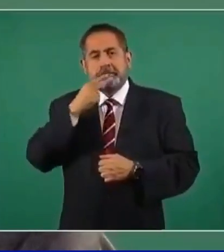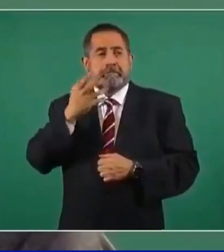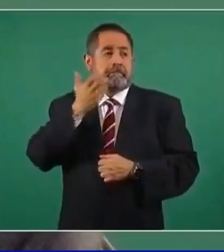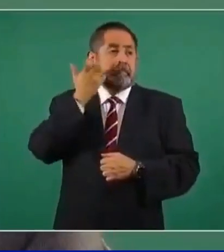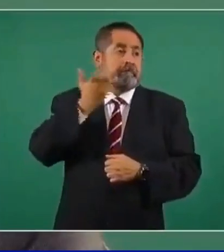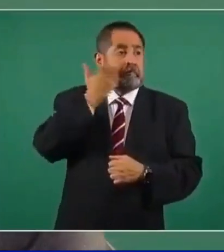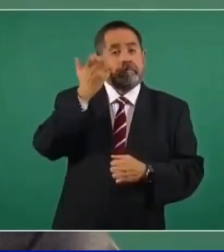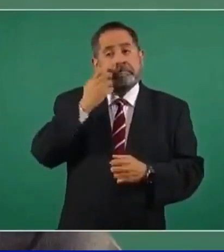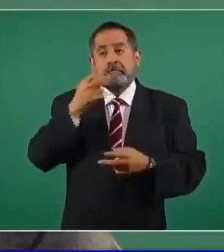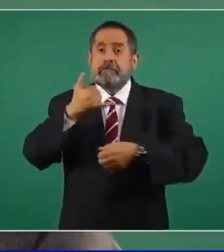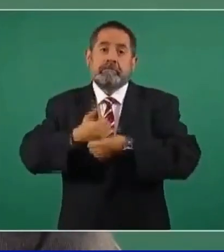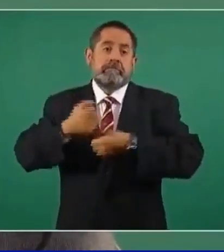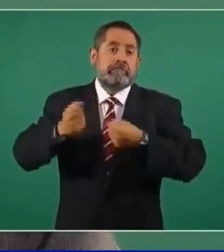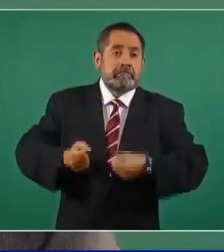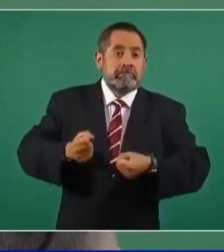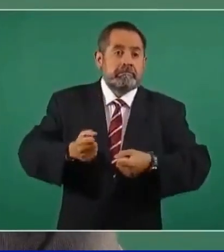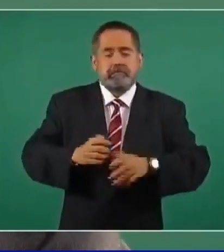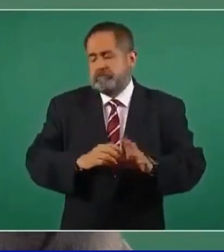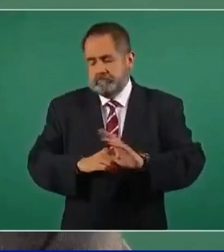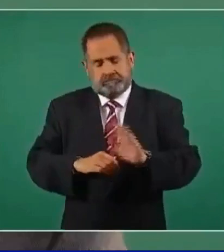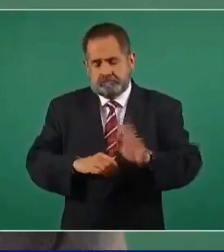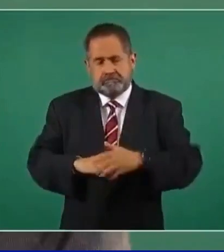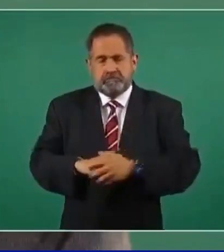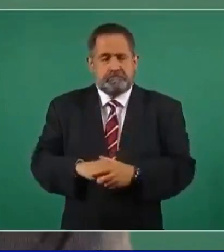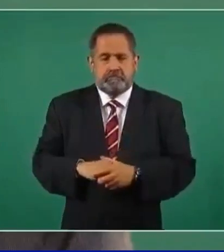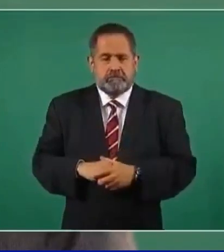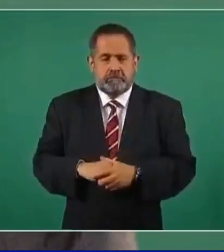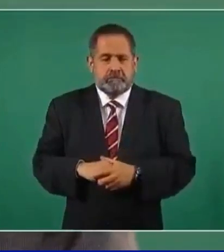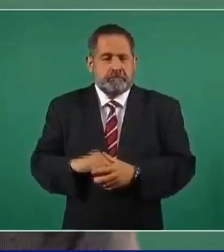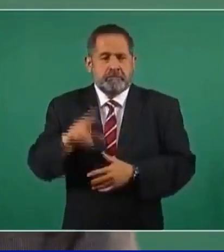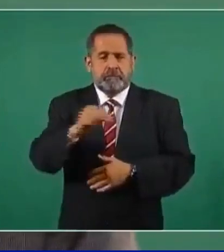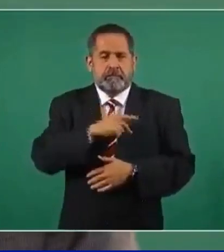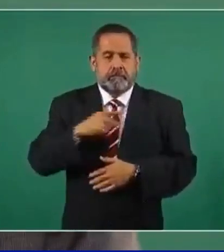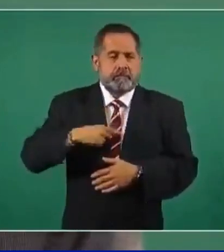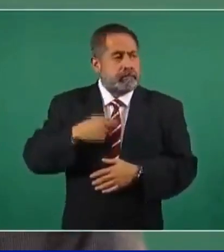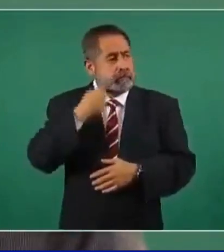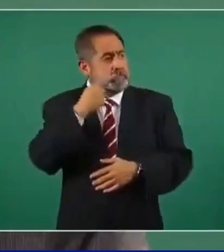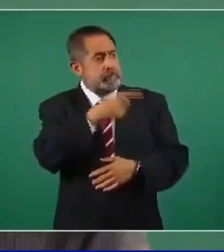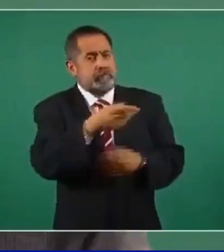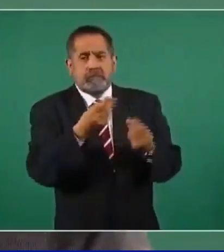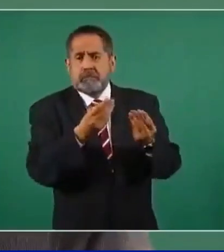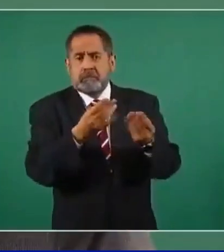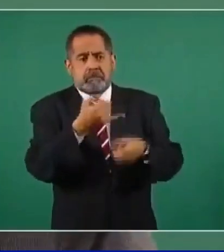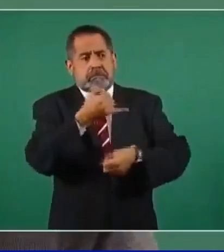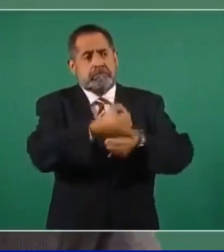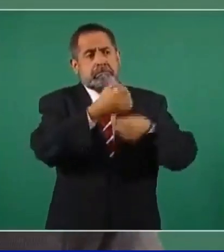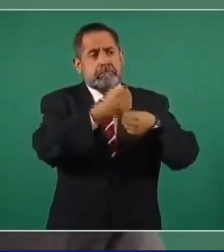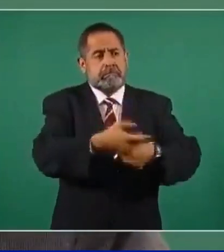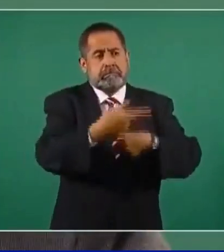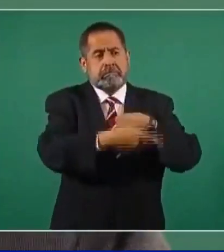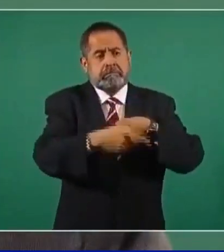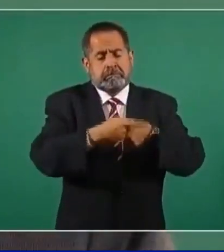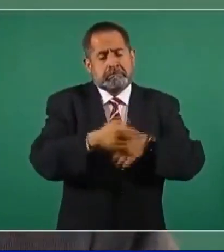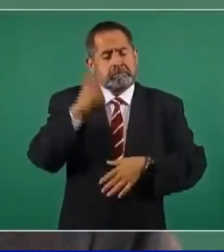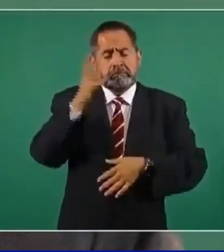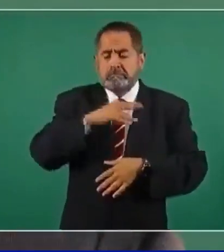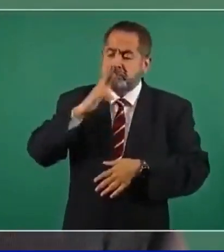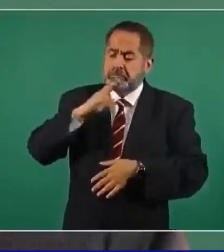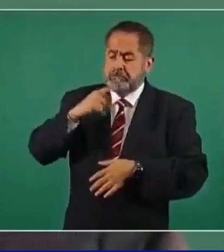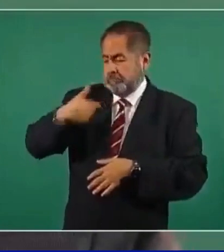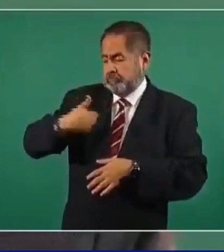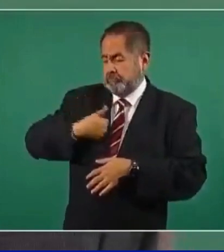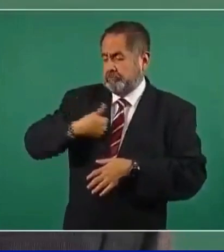excusa, que no digan, es que es mucha la inseguridad, luego entonces tenemos que